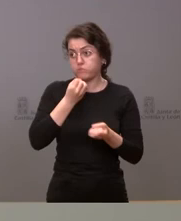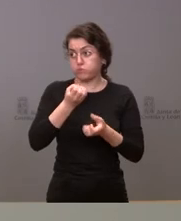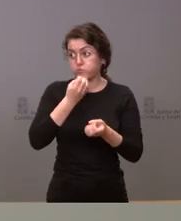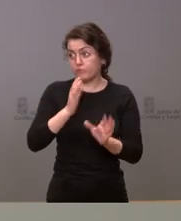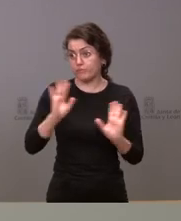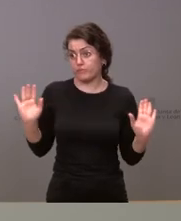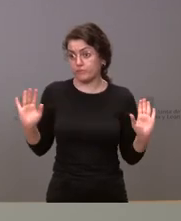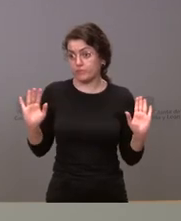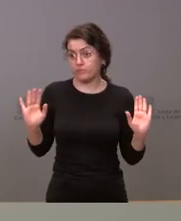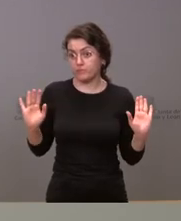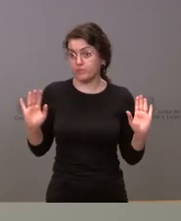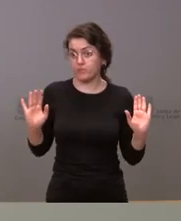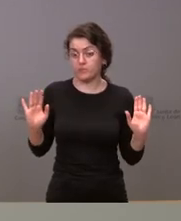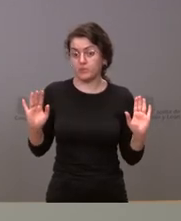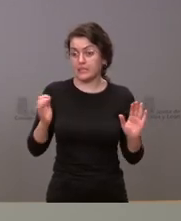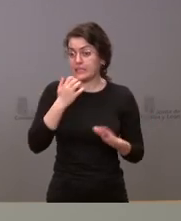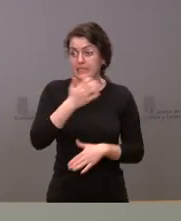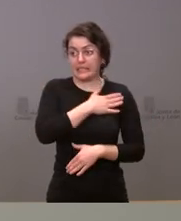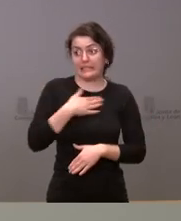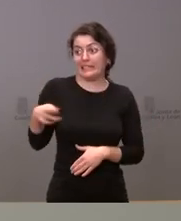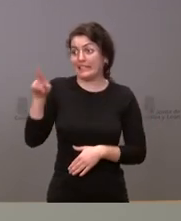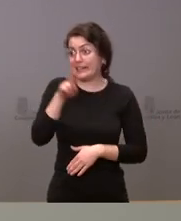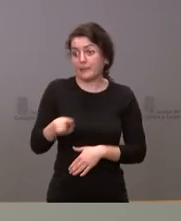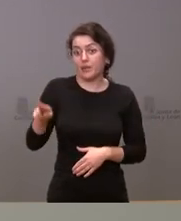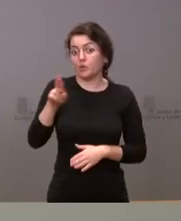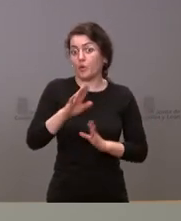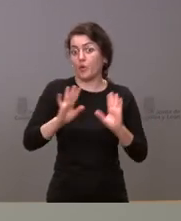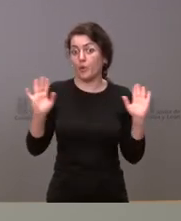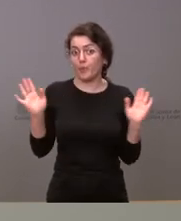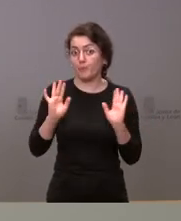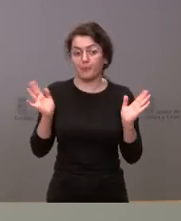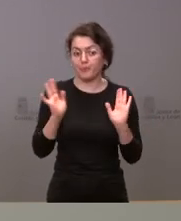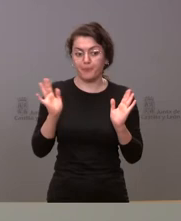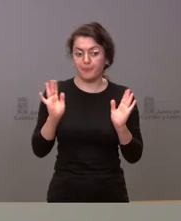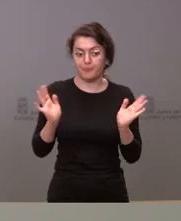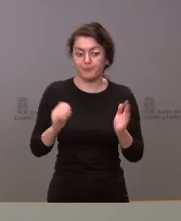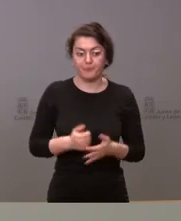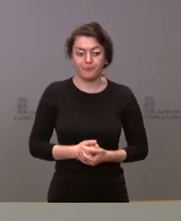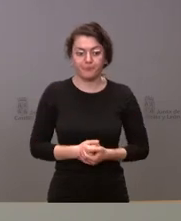y si quiere le repito lo que les he descrito pero es lo que les he apuntado ya